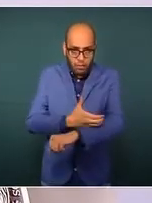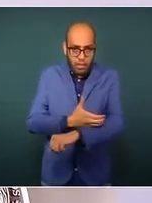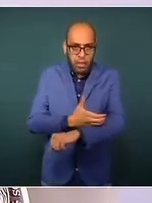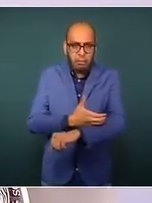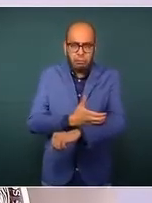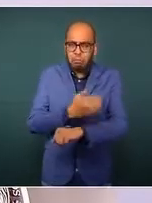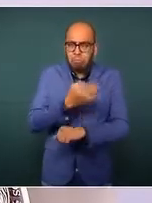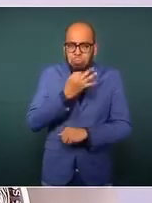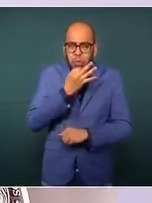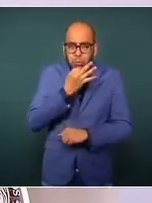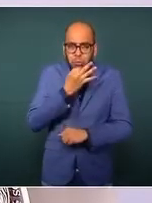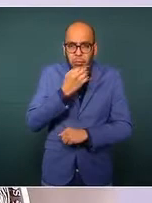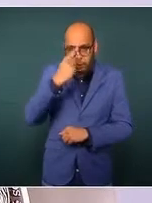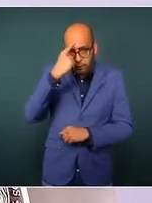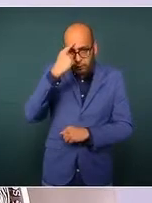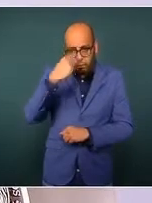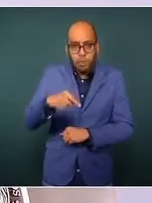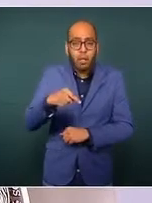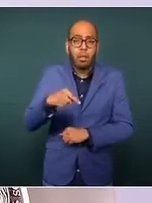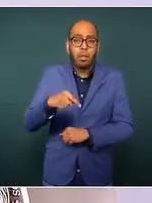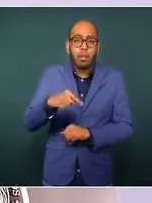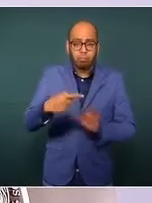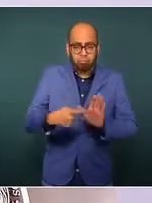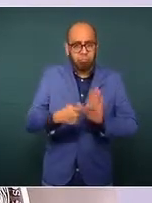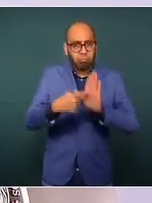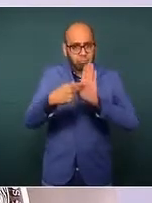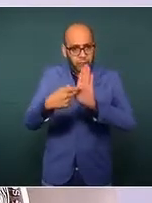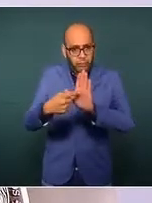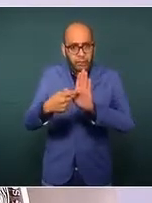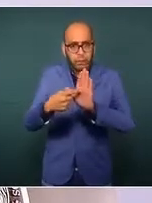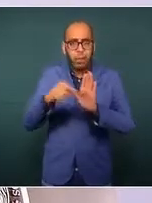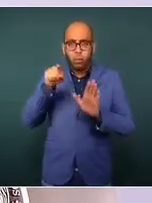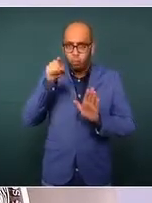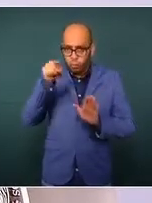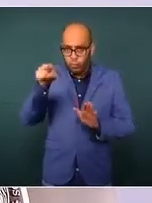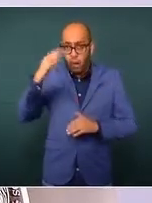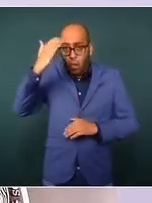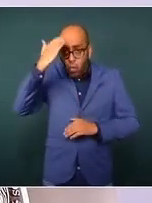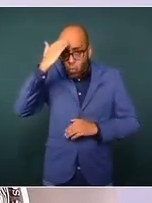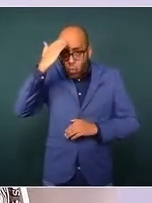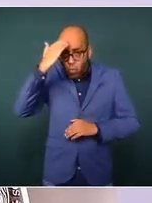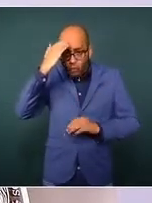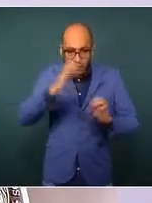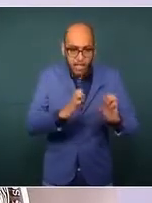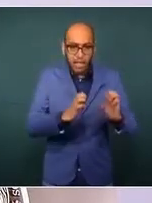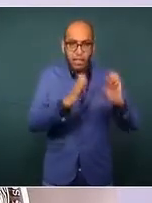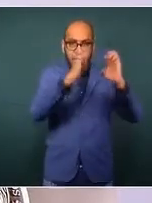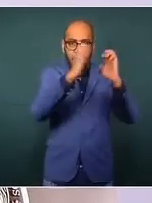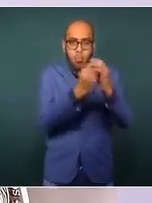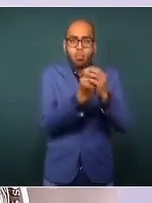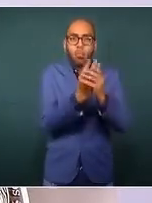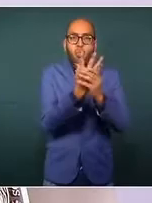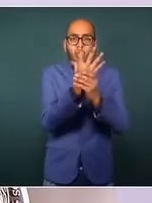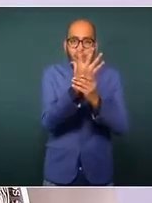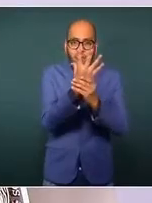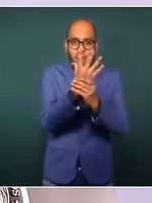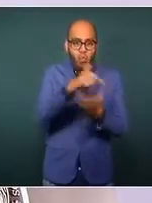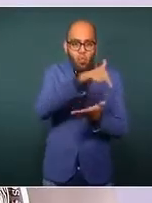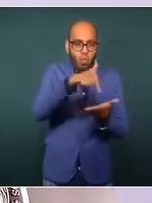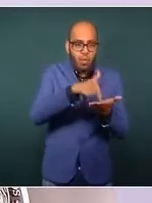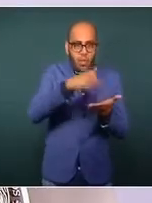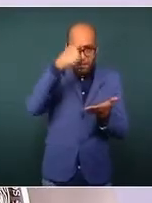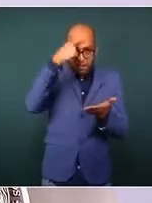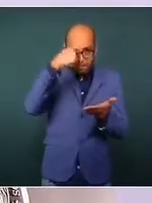para poder presentarle y que conozca el centro de inteligencia en salud que es el único en el país